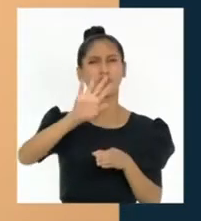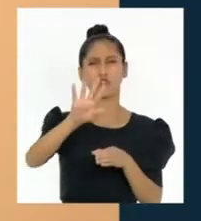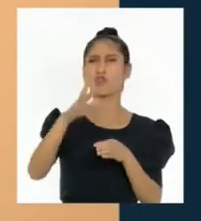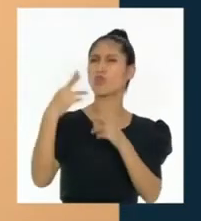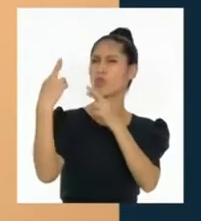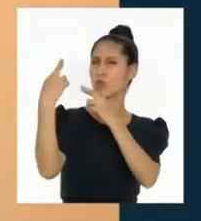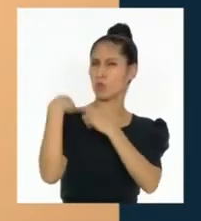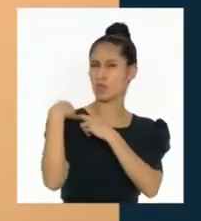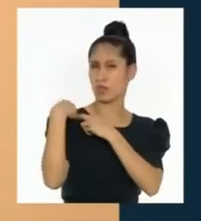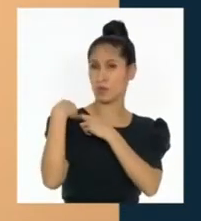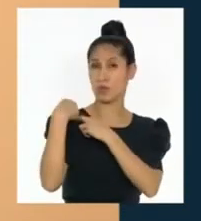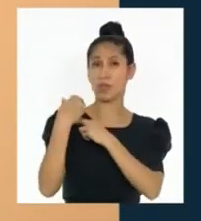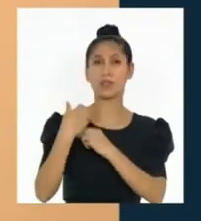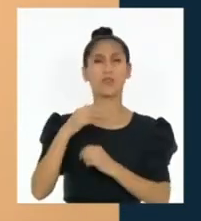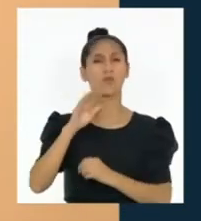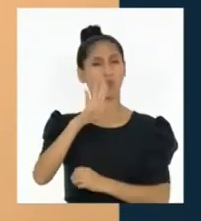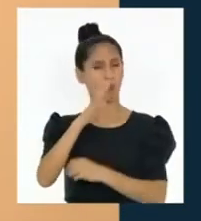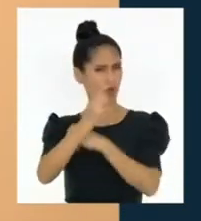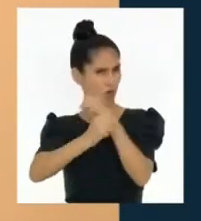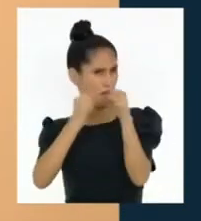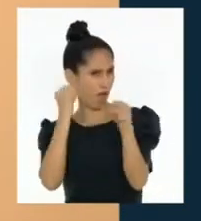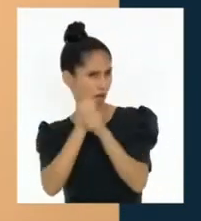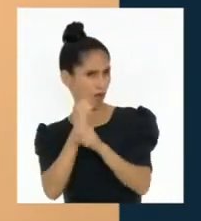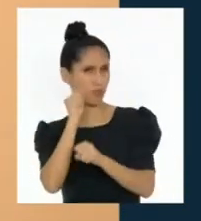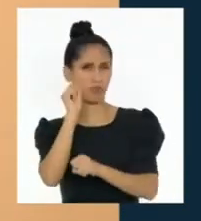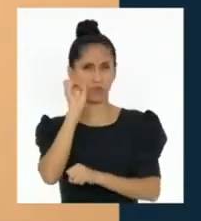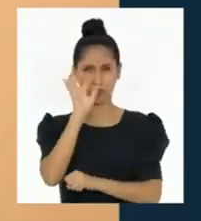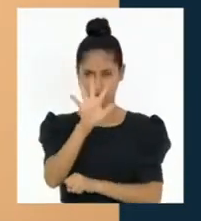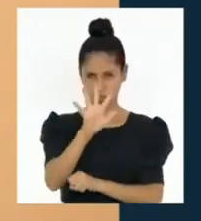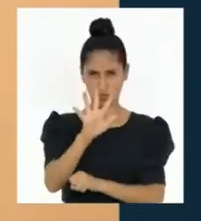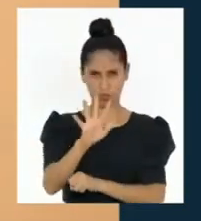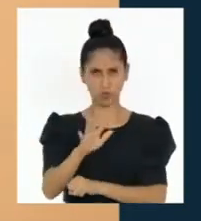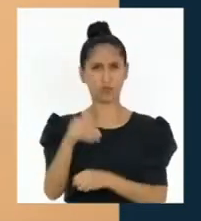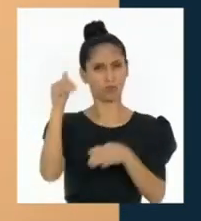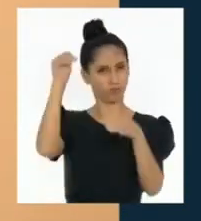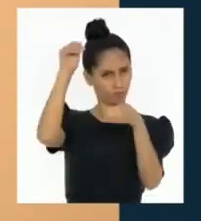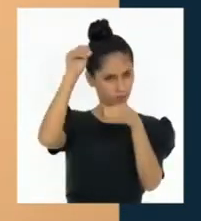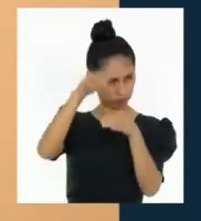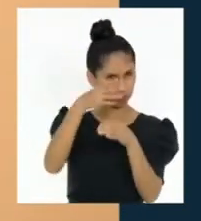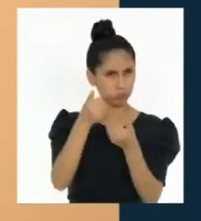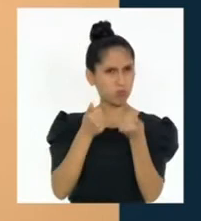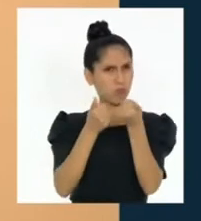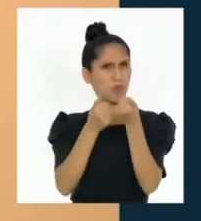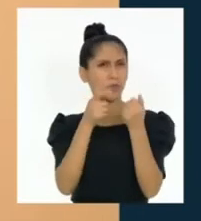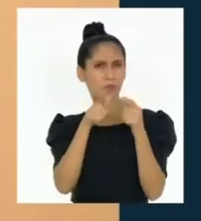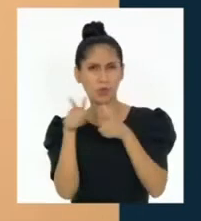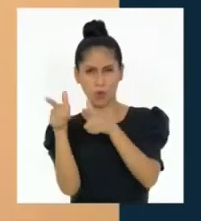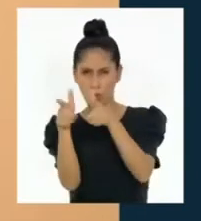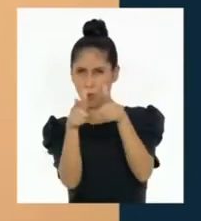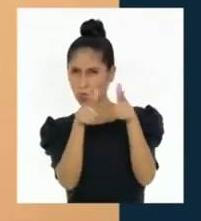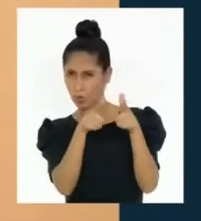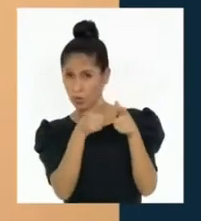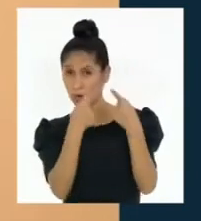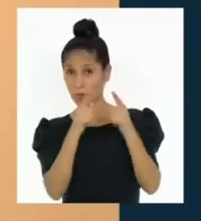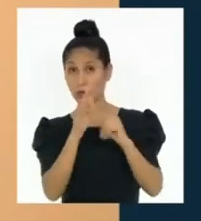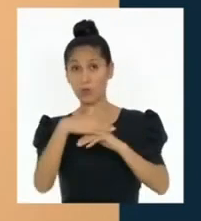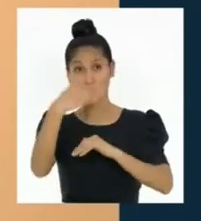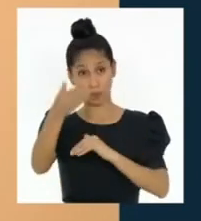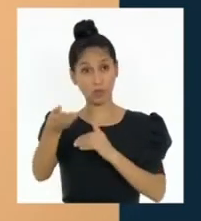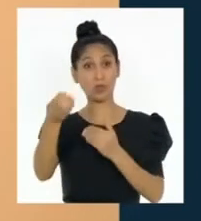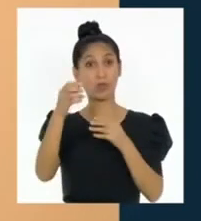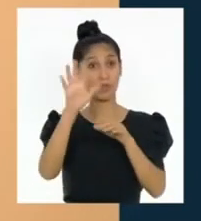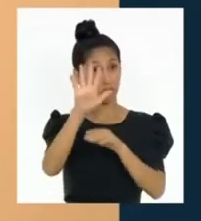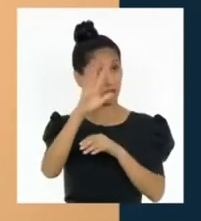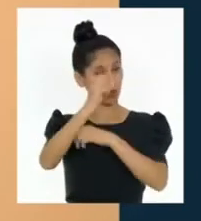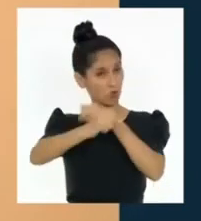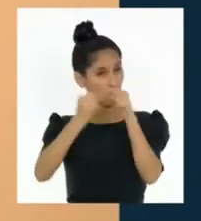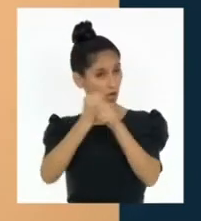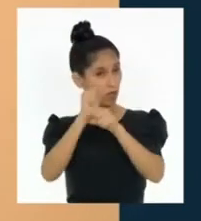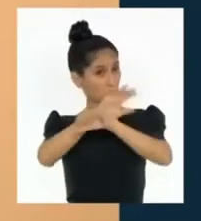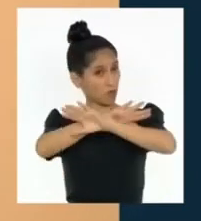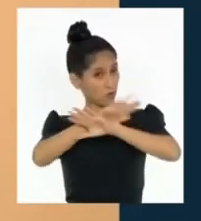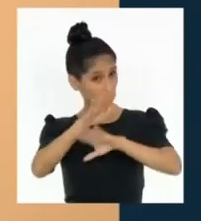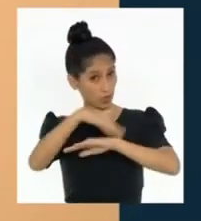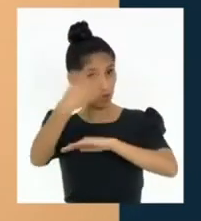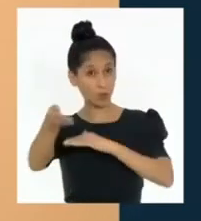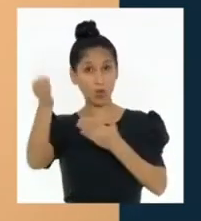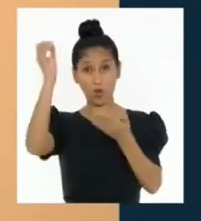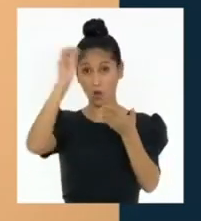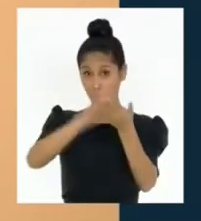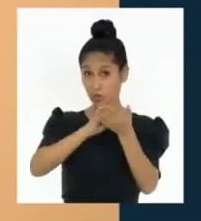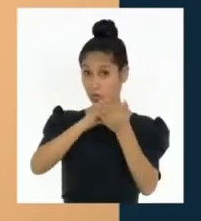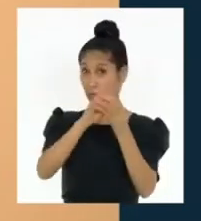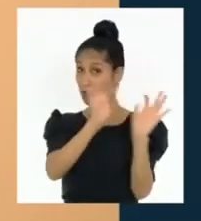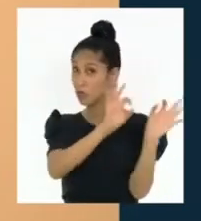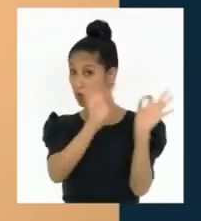periodo de cinco años, sin posibilidad de reelección. Para la distribución de escaños en el Congreso, se requiere